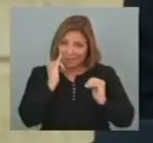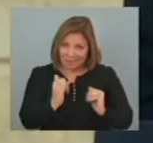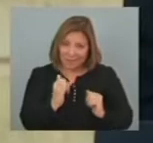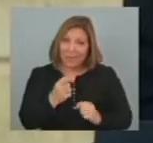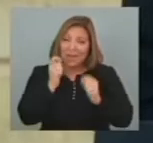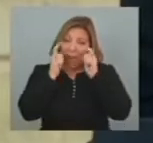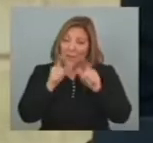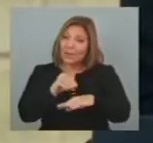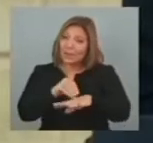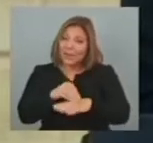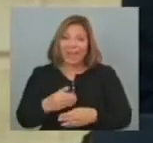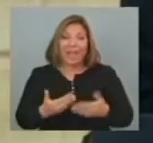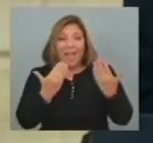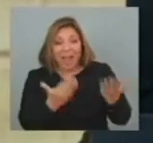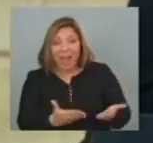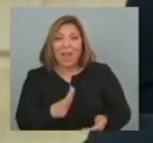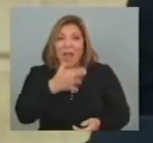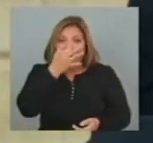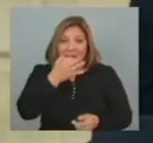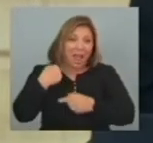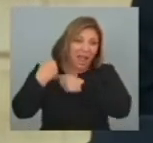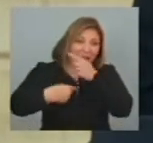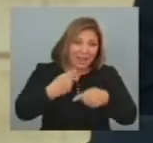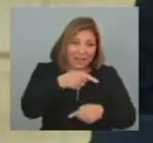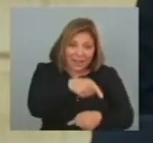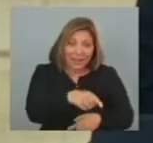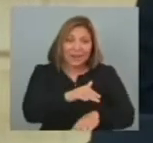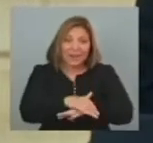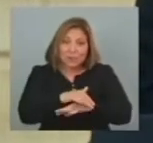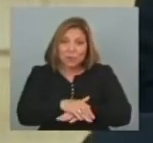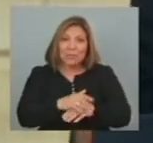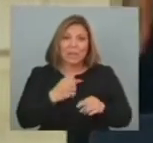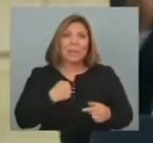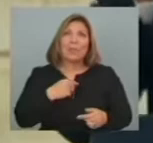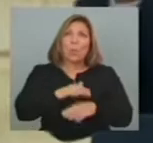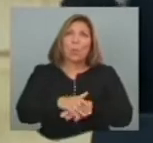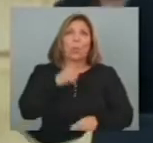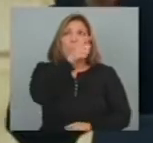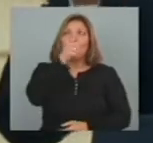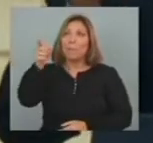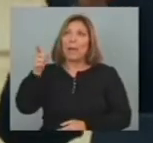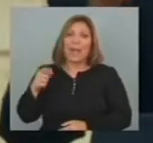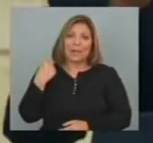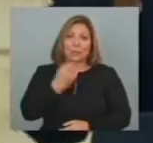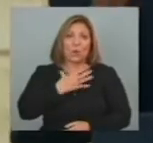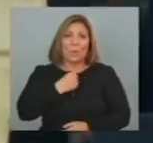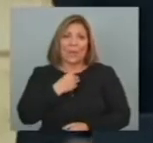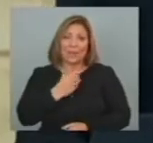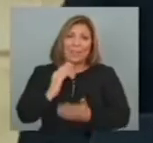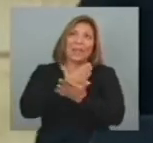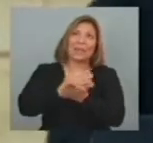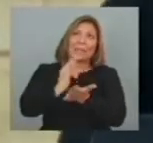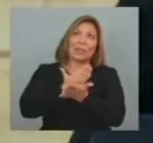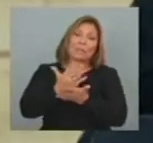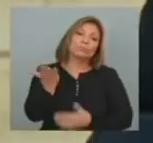peligro De la complacencia De los afroamericanos En responsabilizar De su situación Únicamente Al legado De discriminación